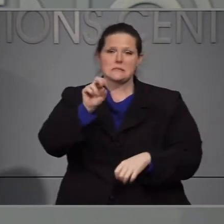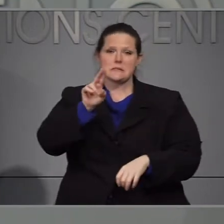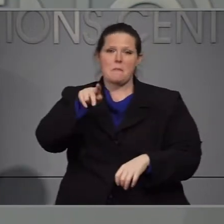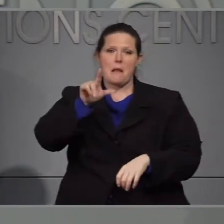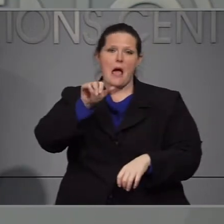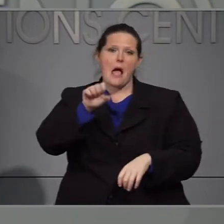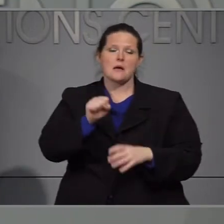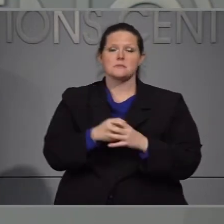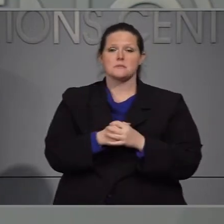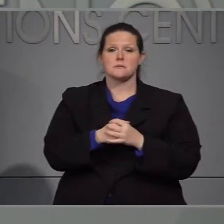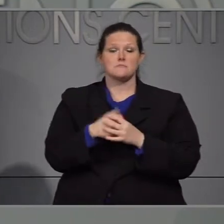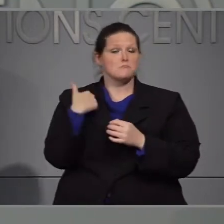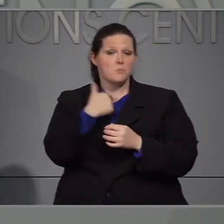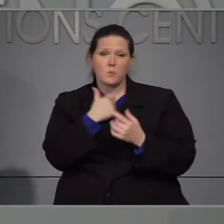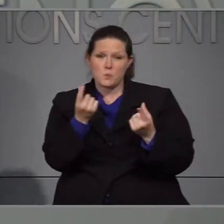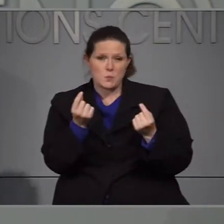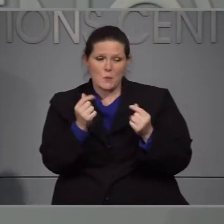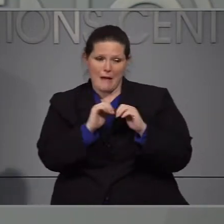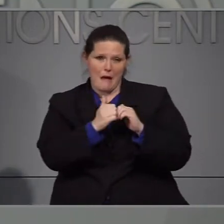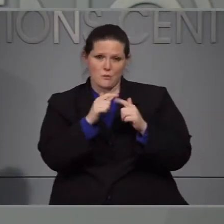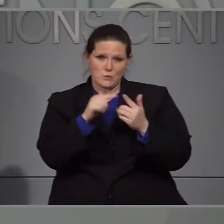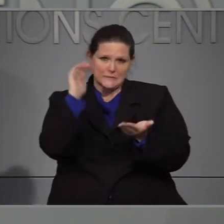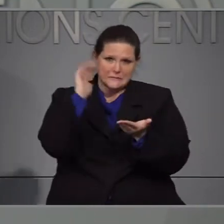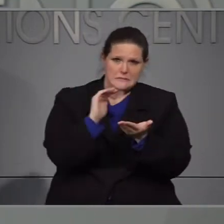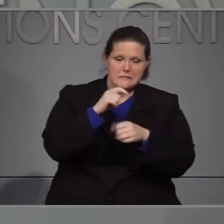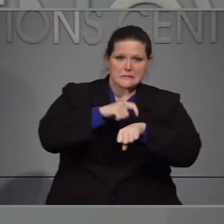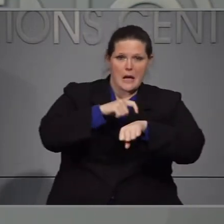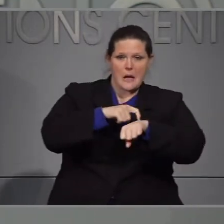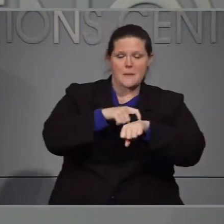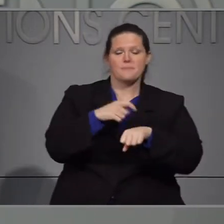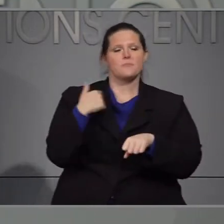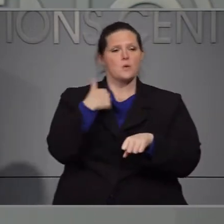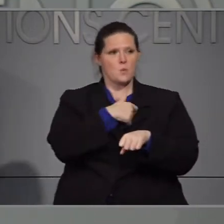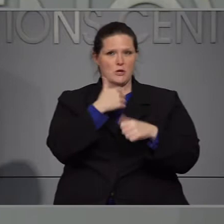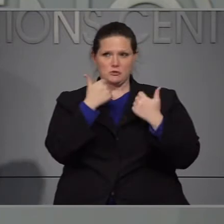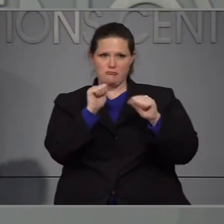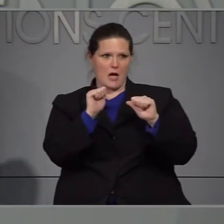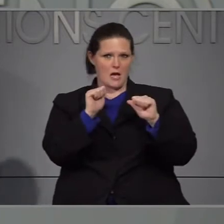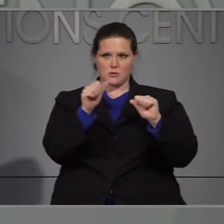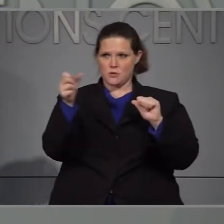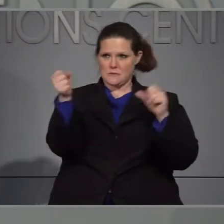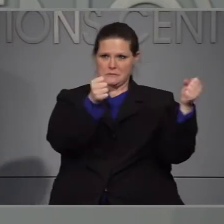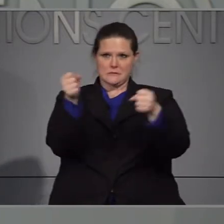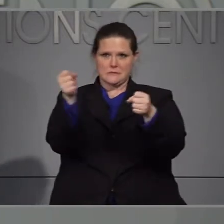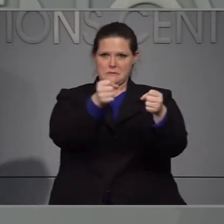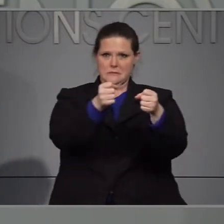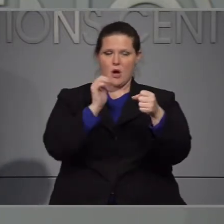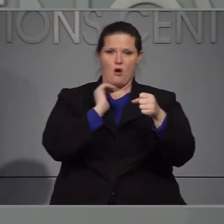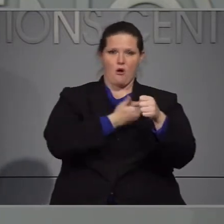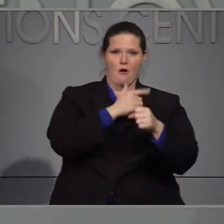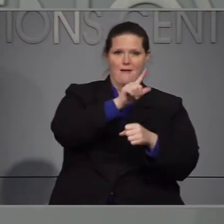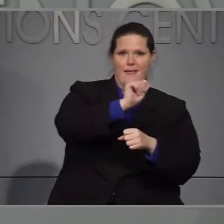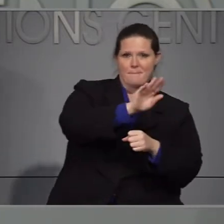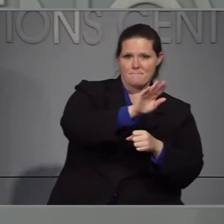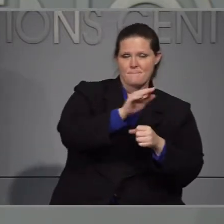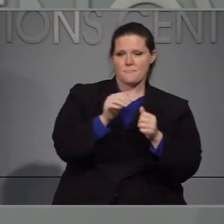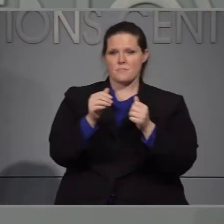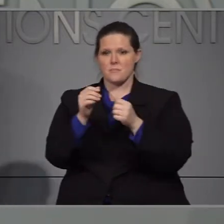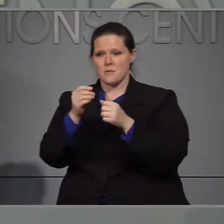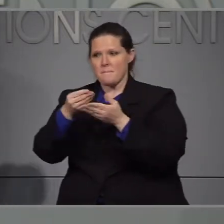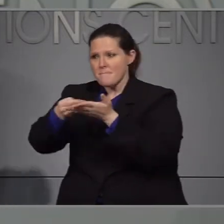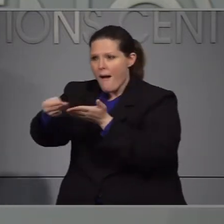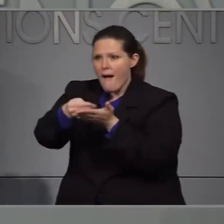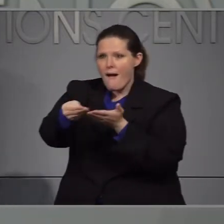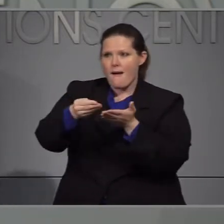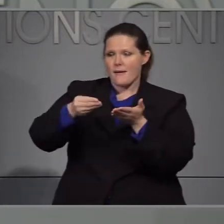Estamos tratando de resolver estos problemas de varias maneras. Estamos relacionando sitios de pruebas con laboratorios que tienen más capacidad